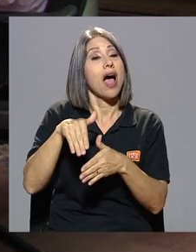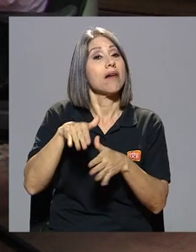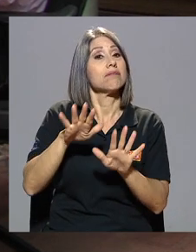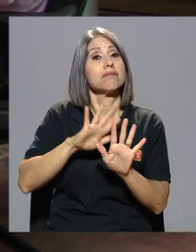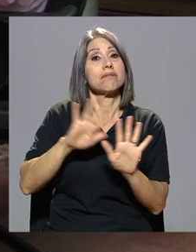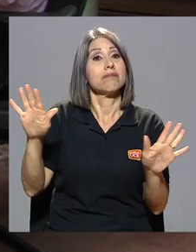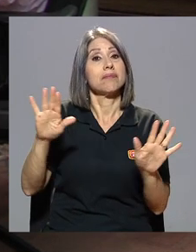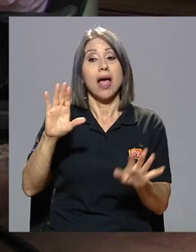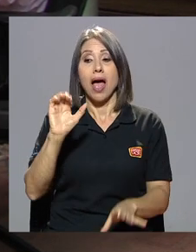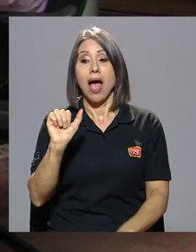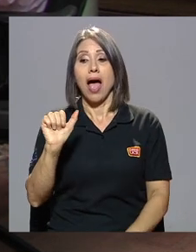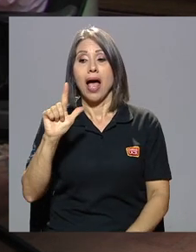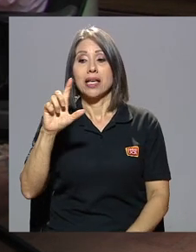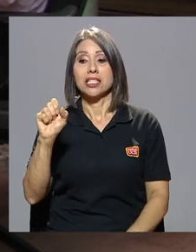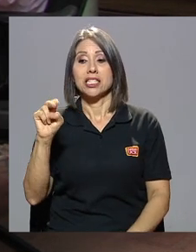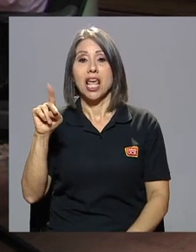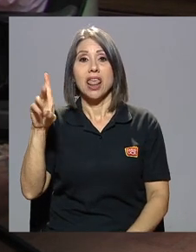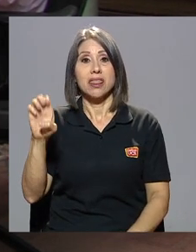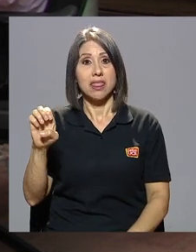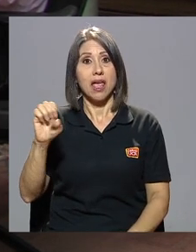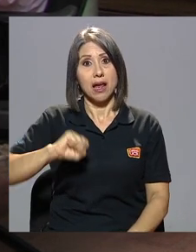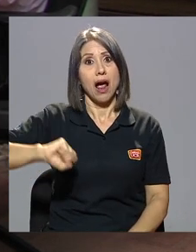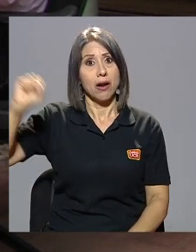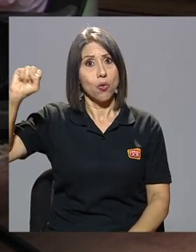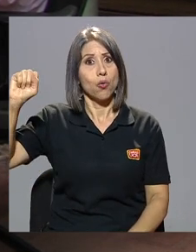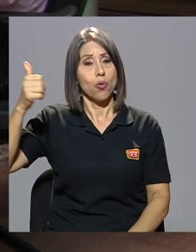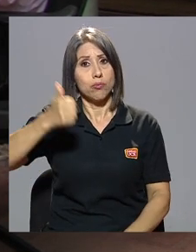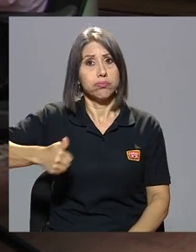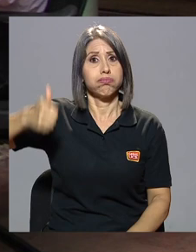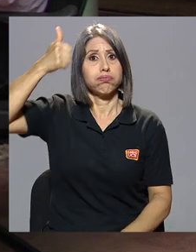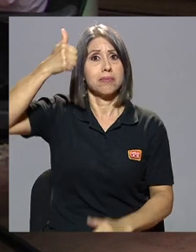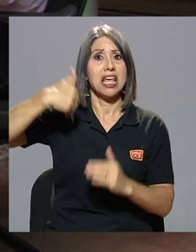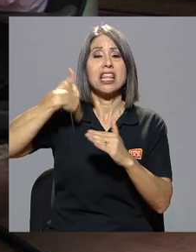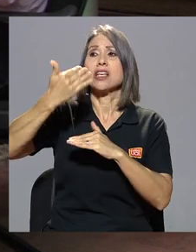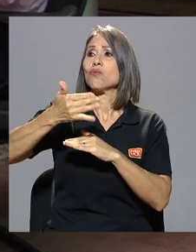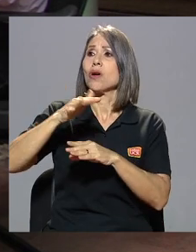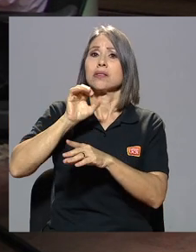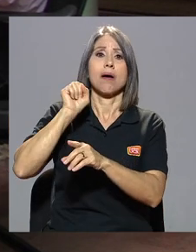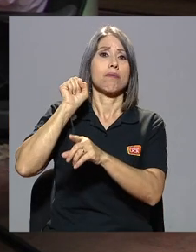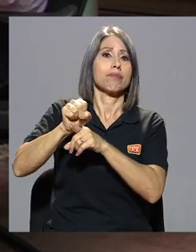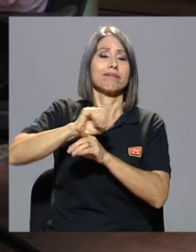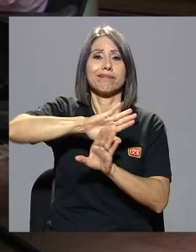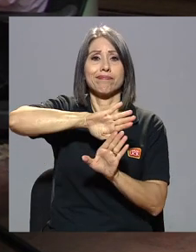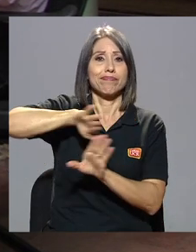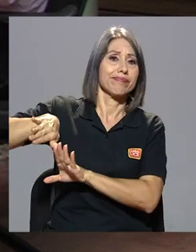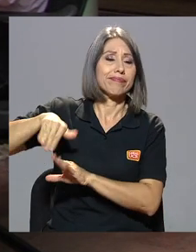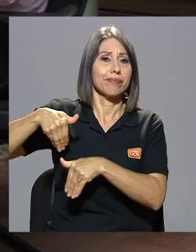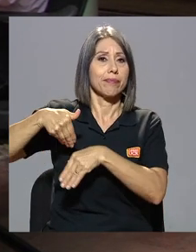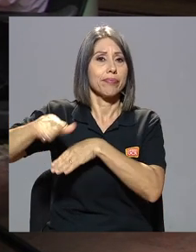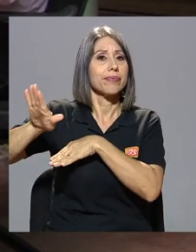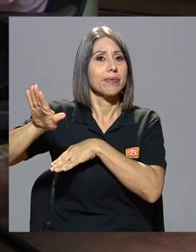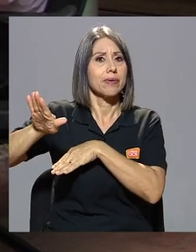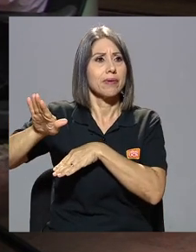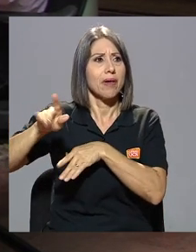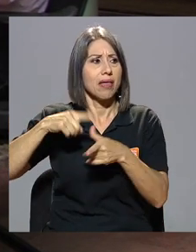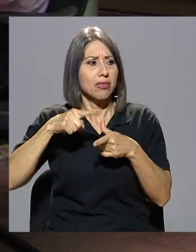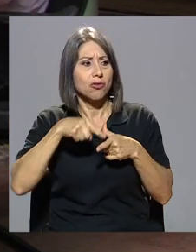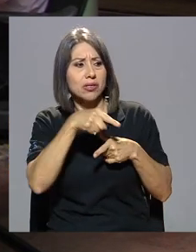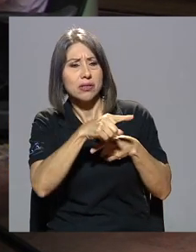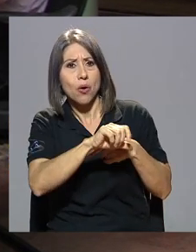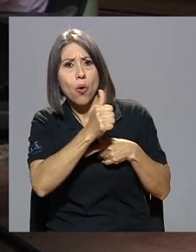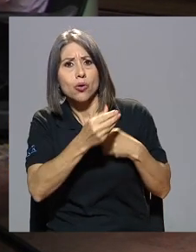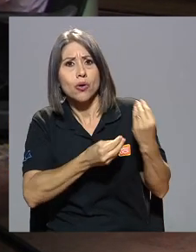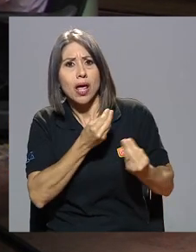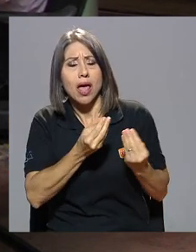por ejemplo si ganó democráticamente llegó al poder y luego le dieron un golpe de estado y de que valió lo otro de